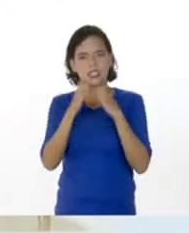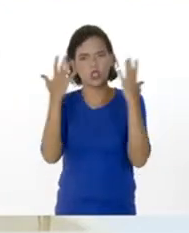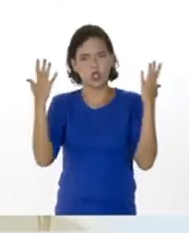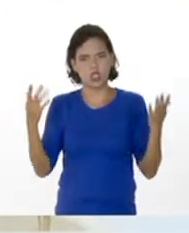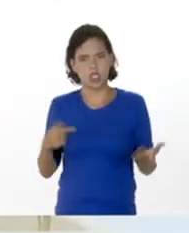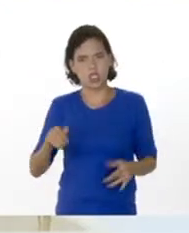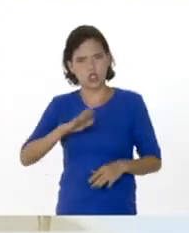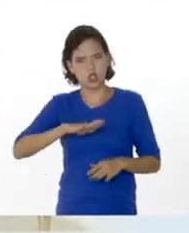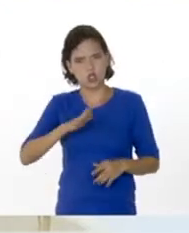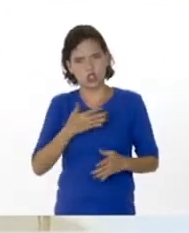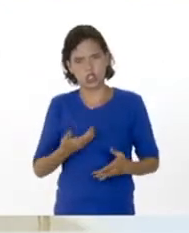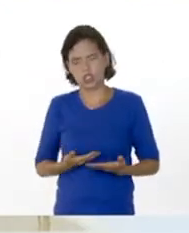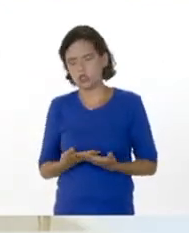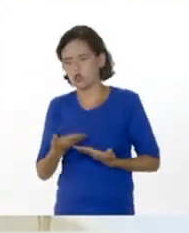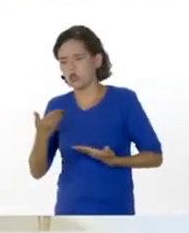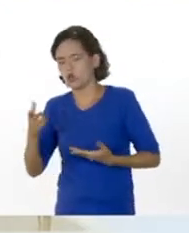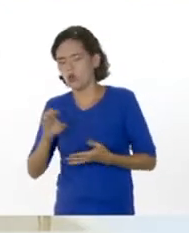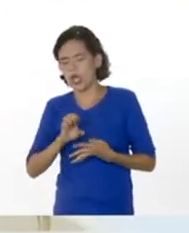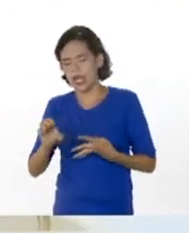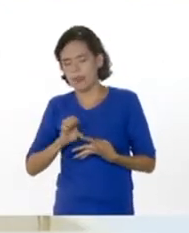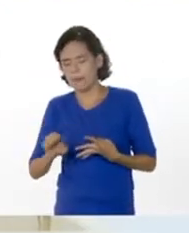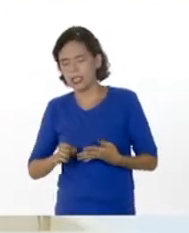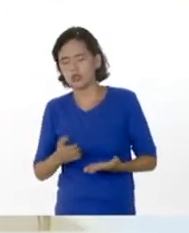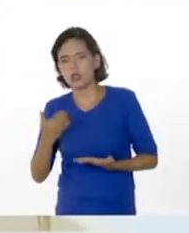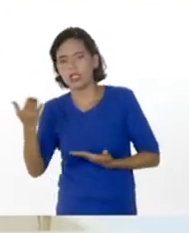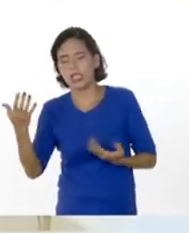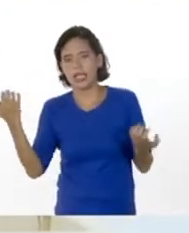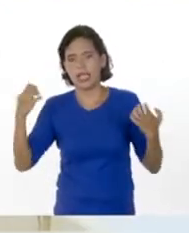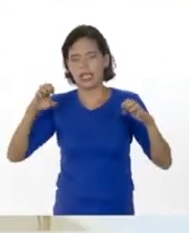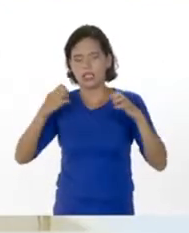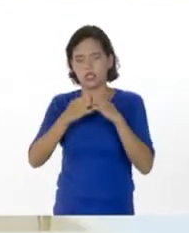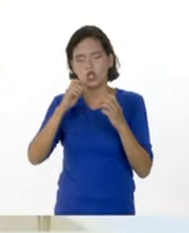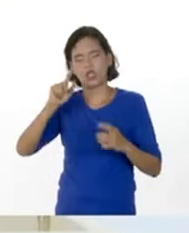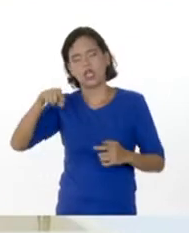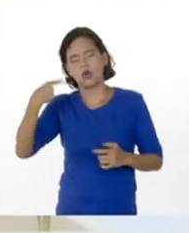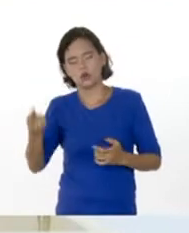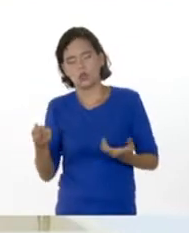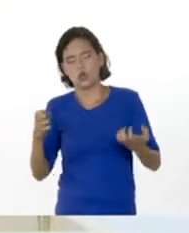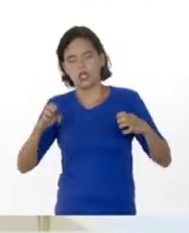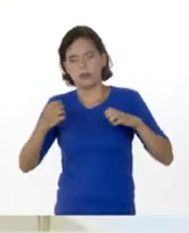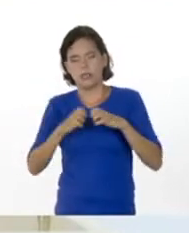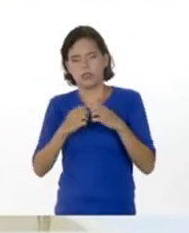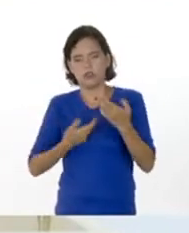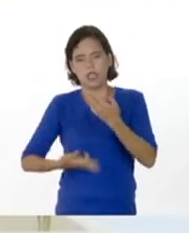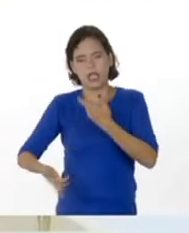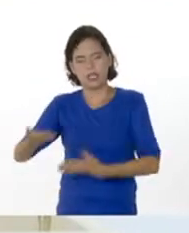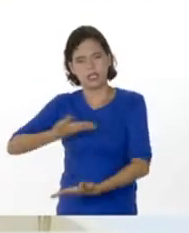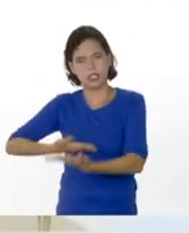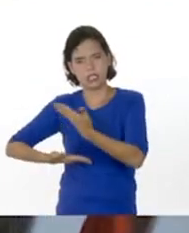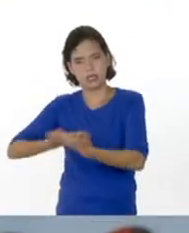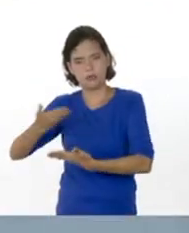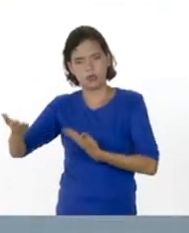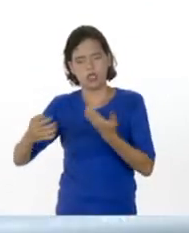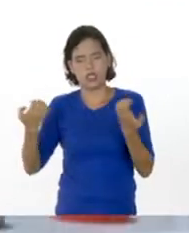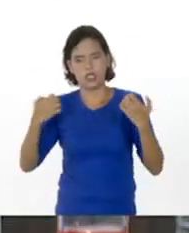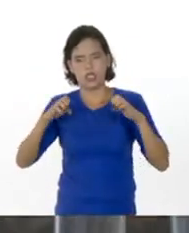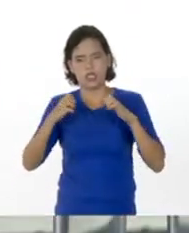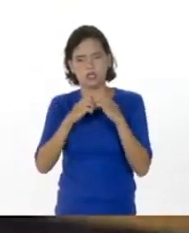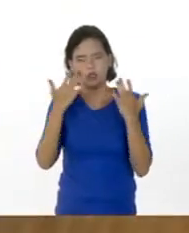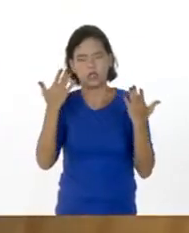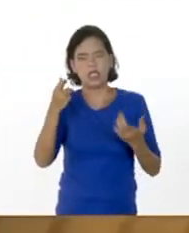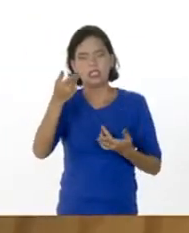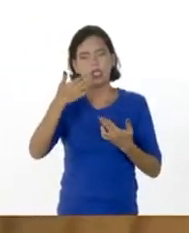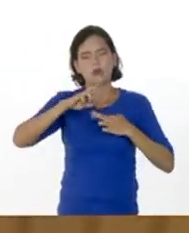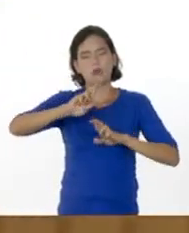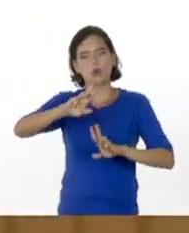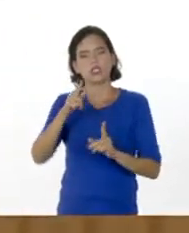¿verdad? De un elemento a otro. Por otra parte, este tipo de reacciones también es tomada